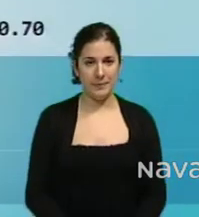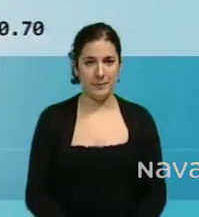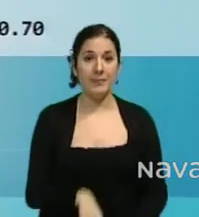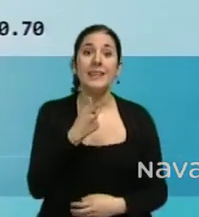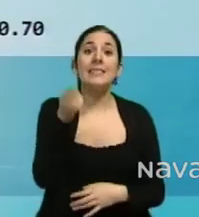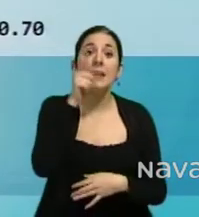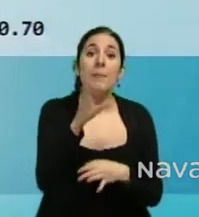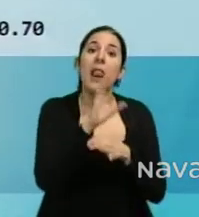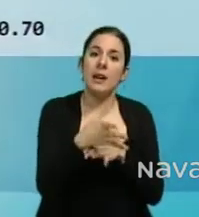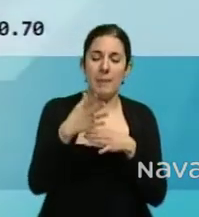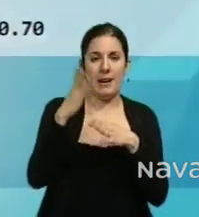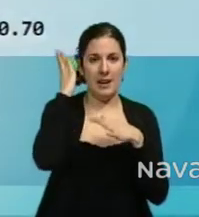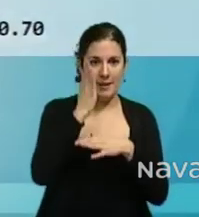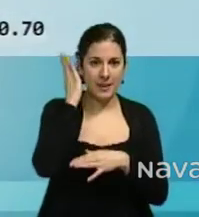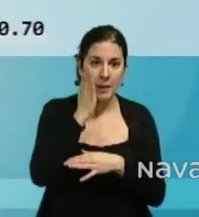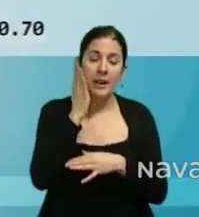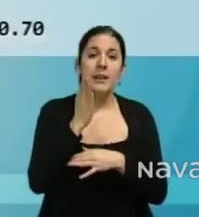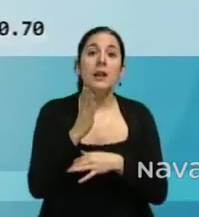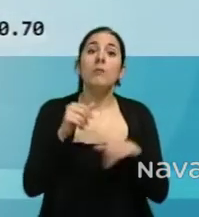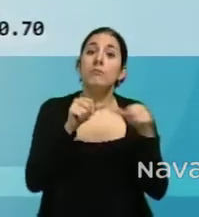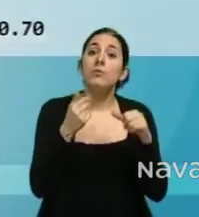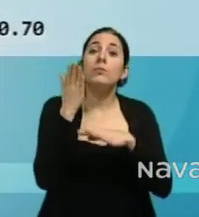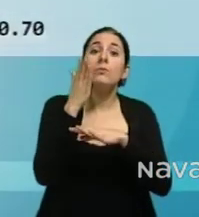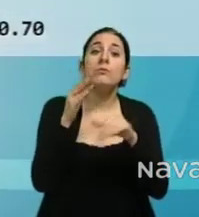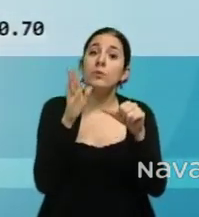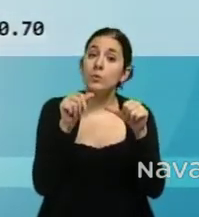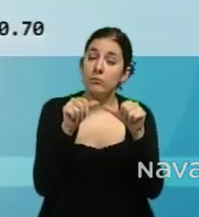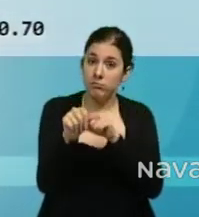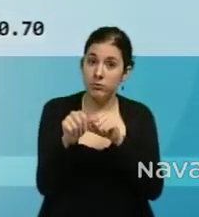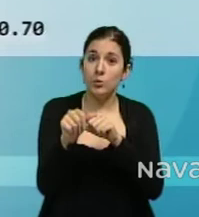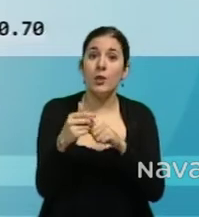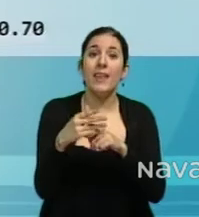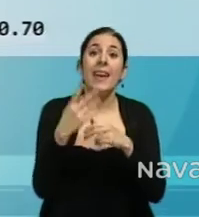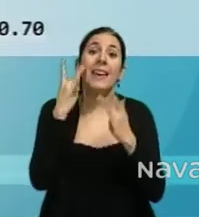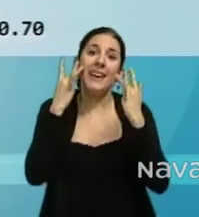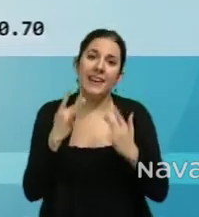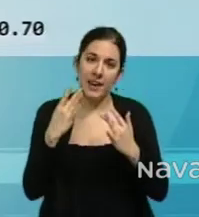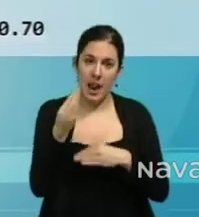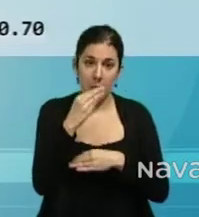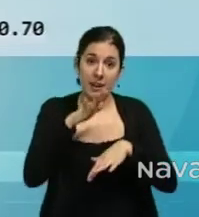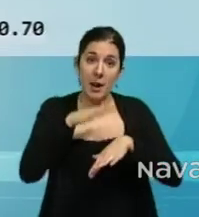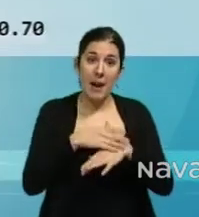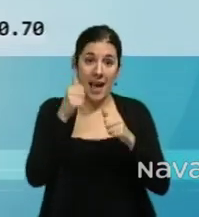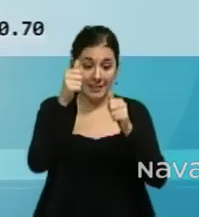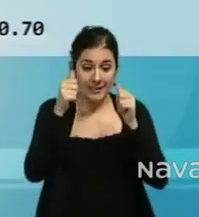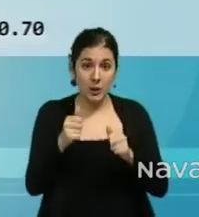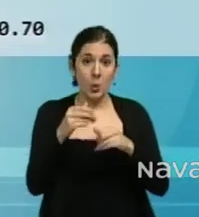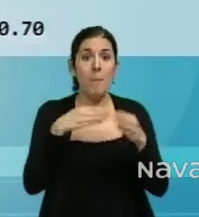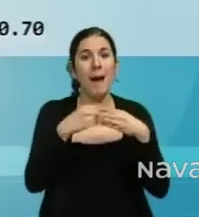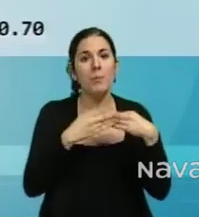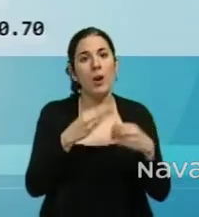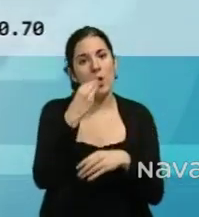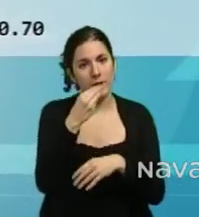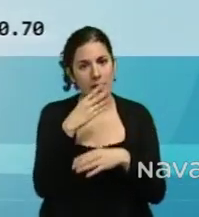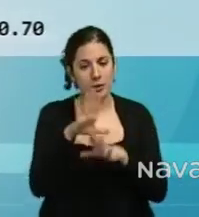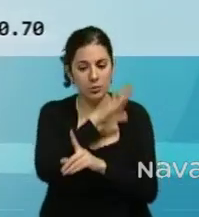También la Cámara Navarra nos propone un curso de higiene alimentaria para obtener la acreditación como manipulador de alimentos. Será el 29 de